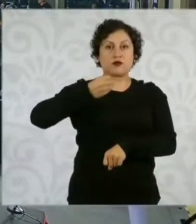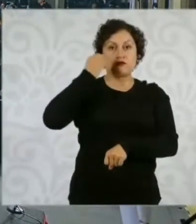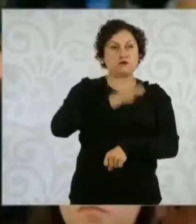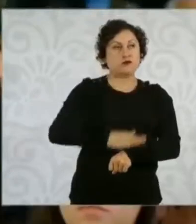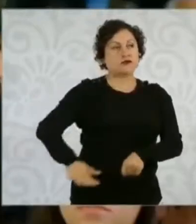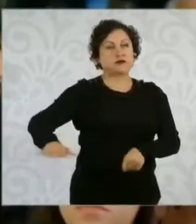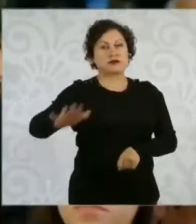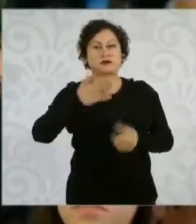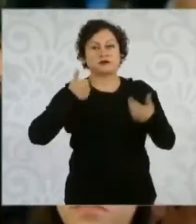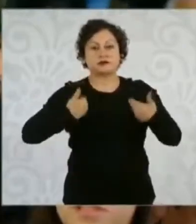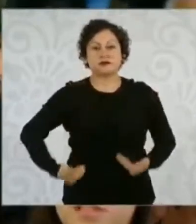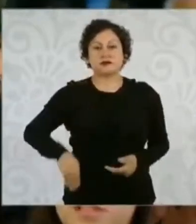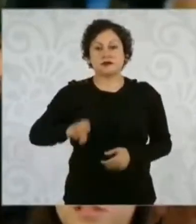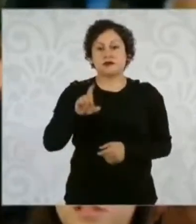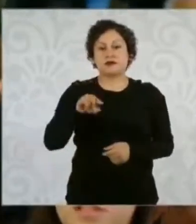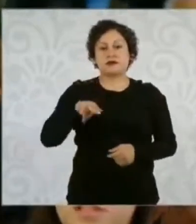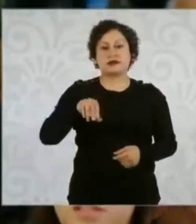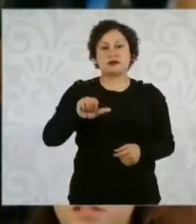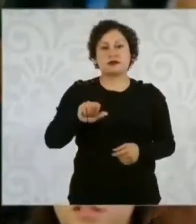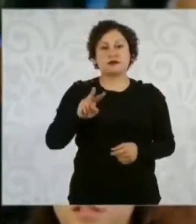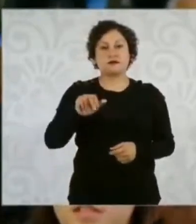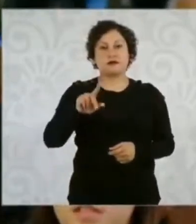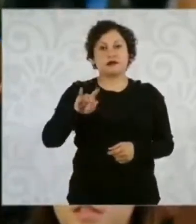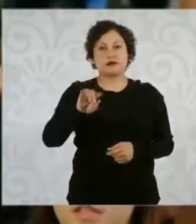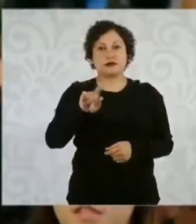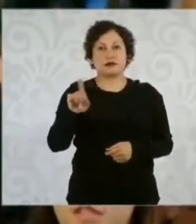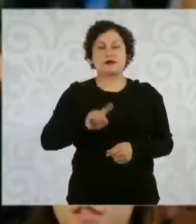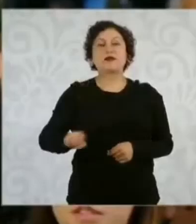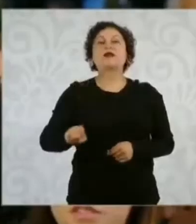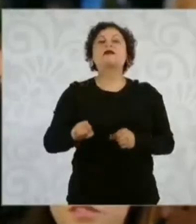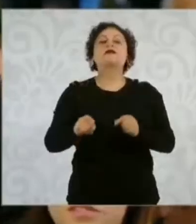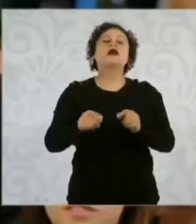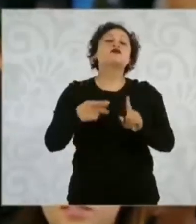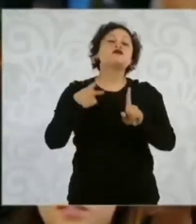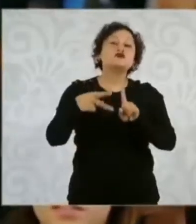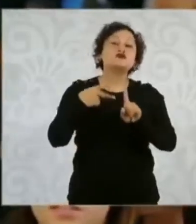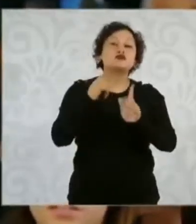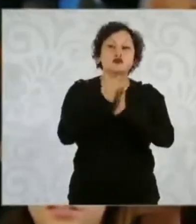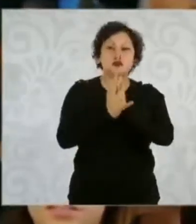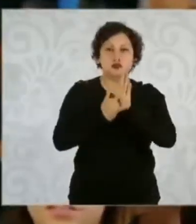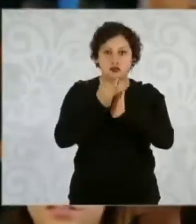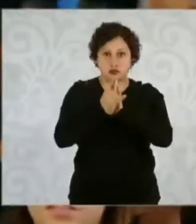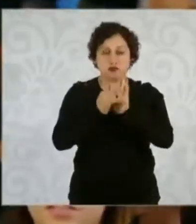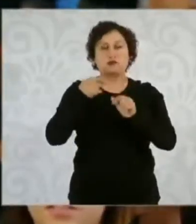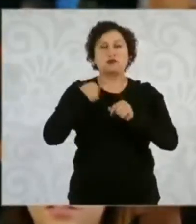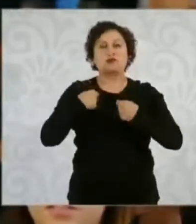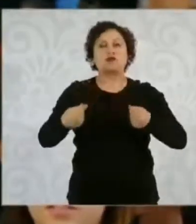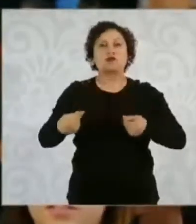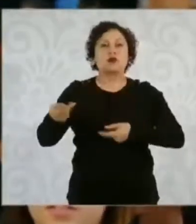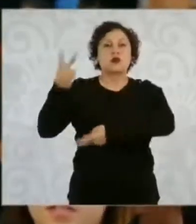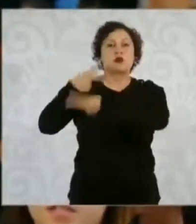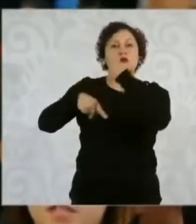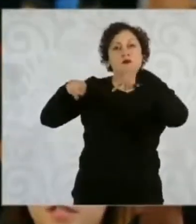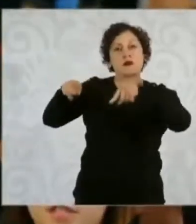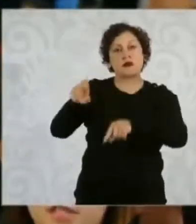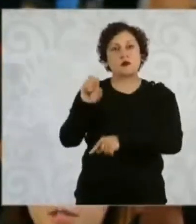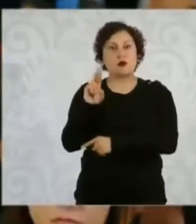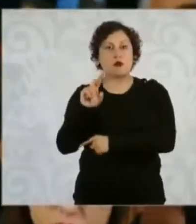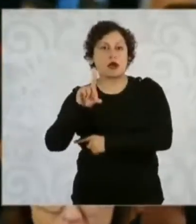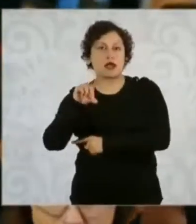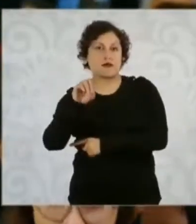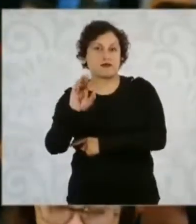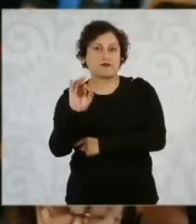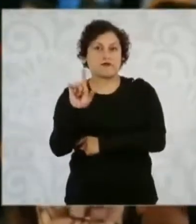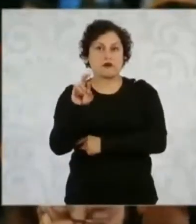es Eliane Baladez, del canal de YouTube Elite V Oficial, y vengo de Orlando, Florida. Mi primera pregunta,